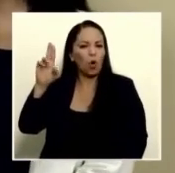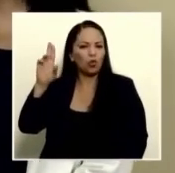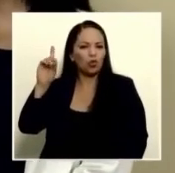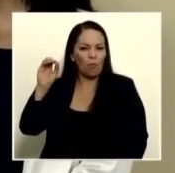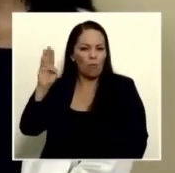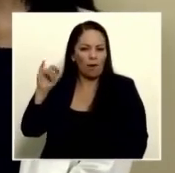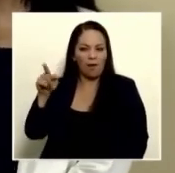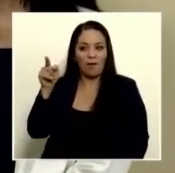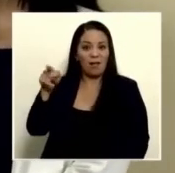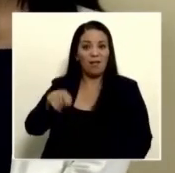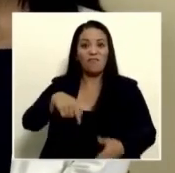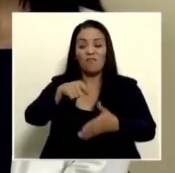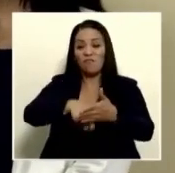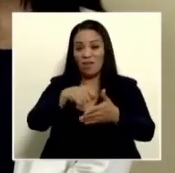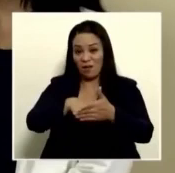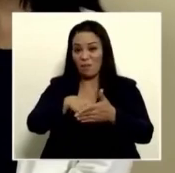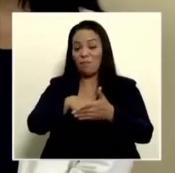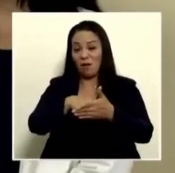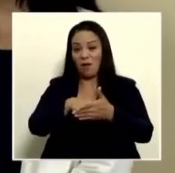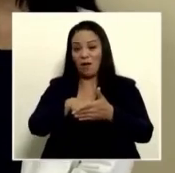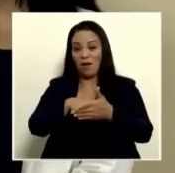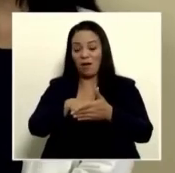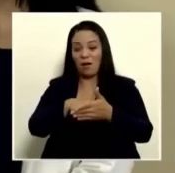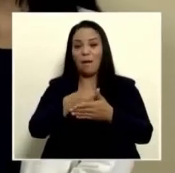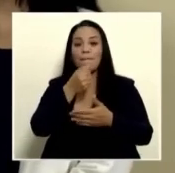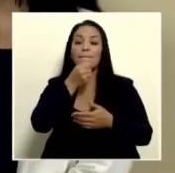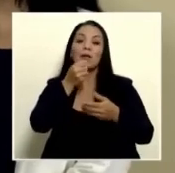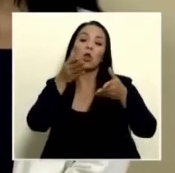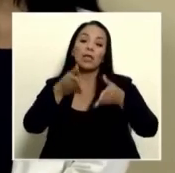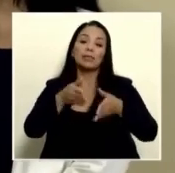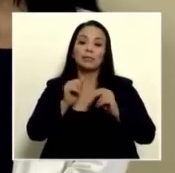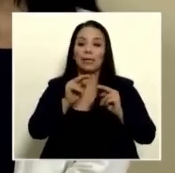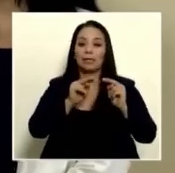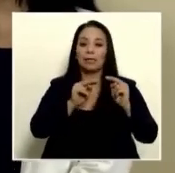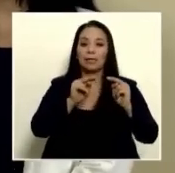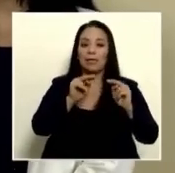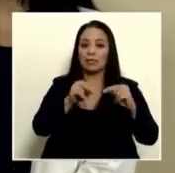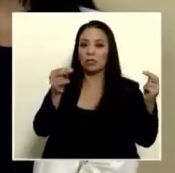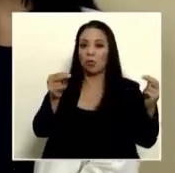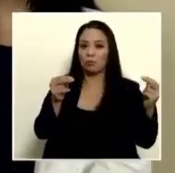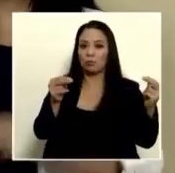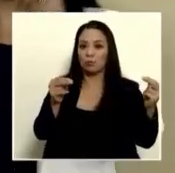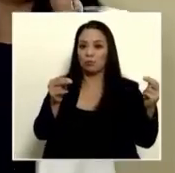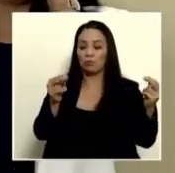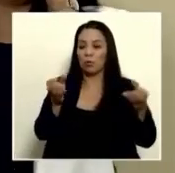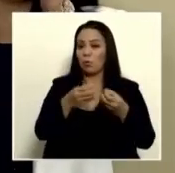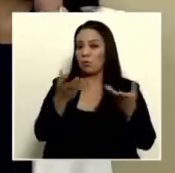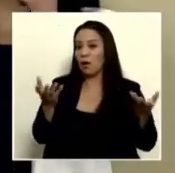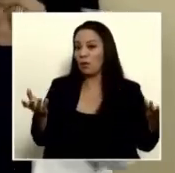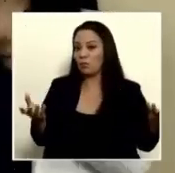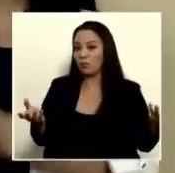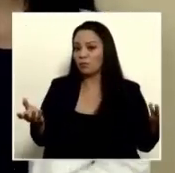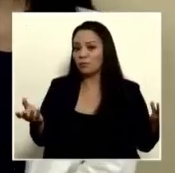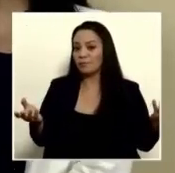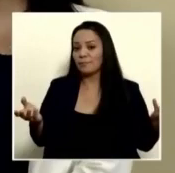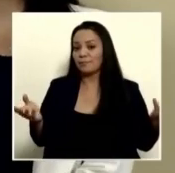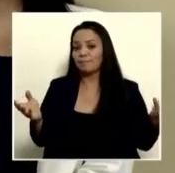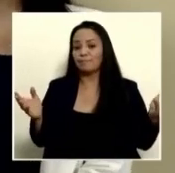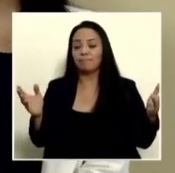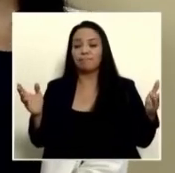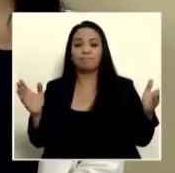medios firma él como periodista de la nación lo que les publicaron bueno